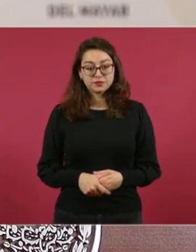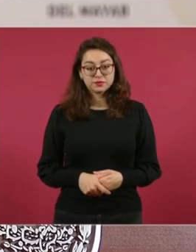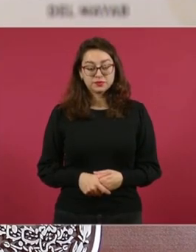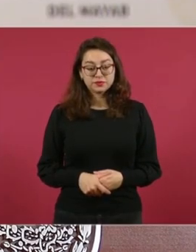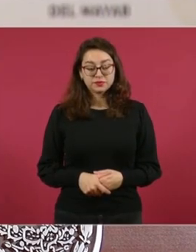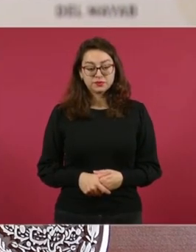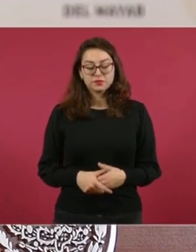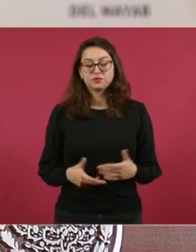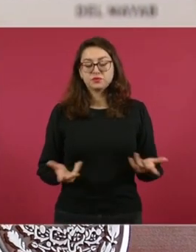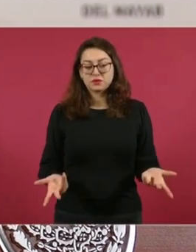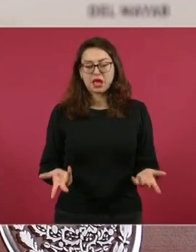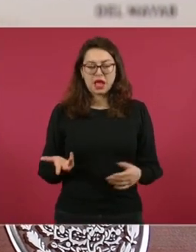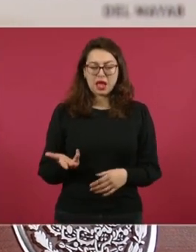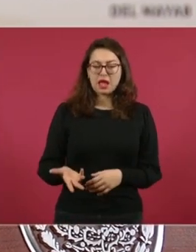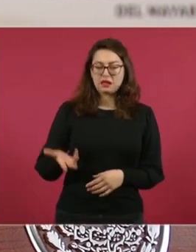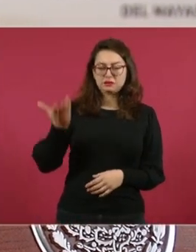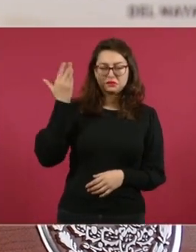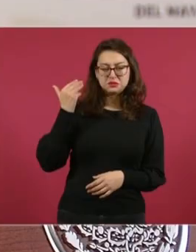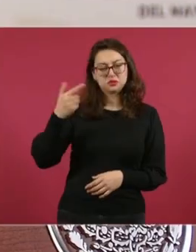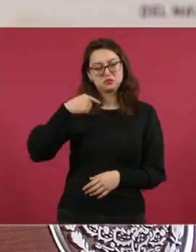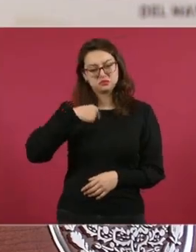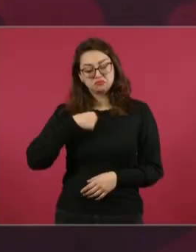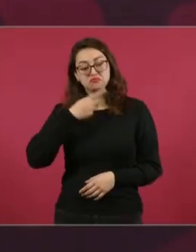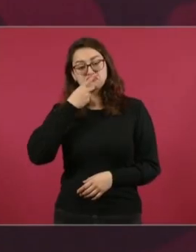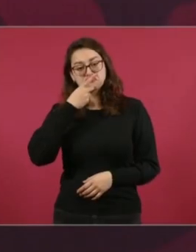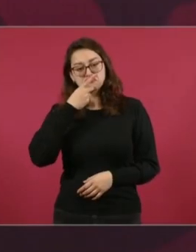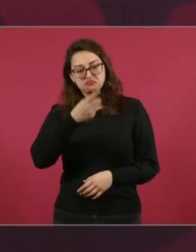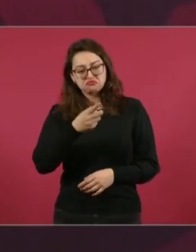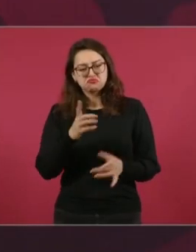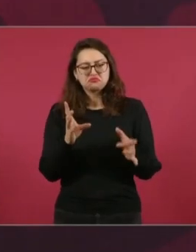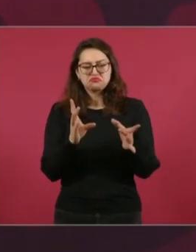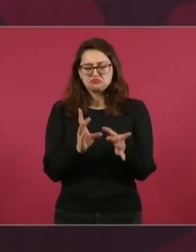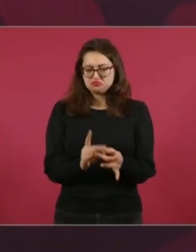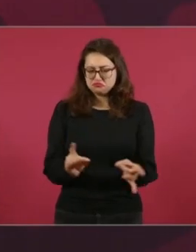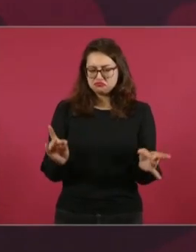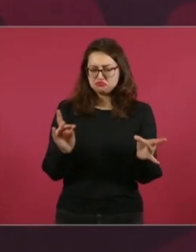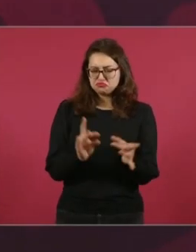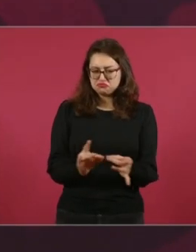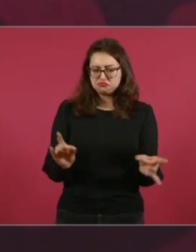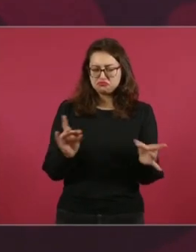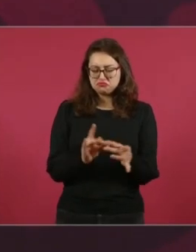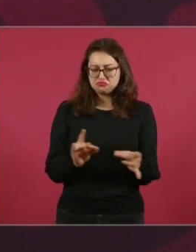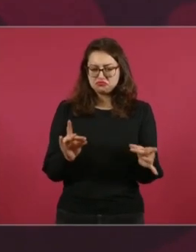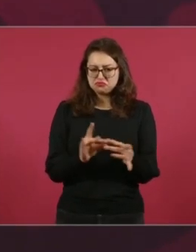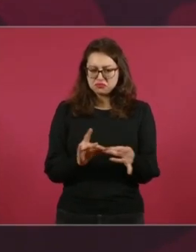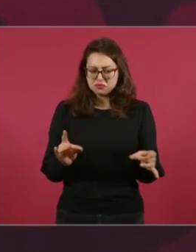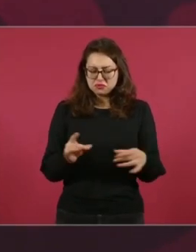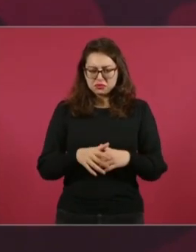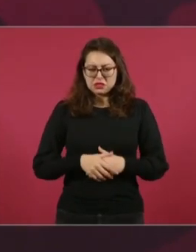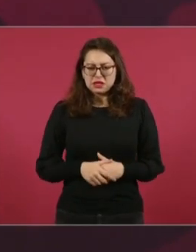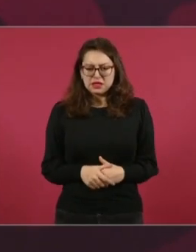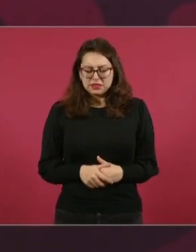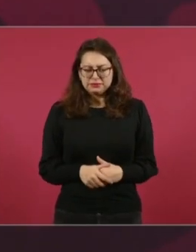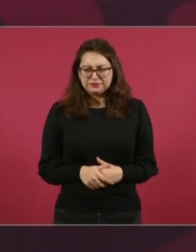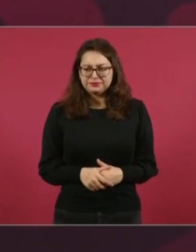descubro que existe la escuela